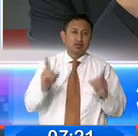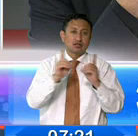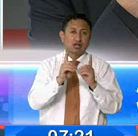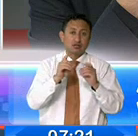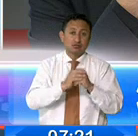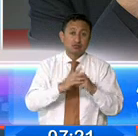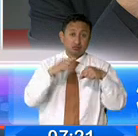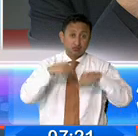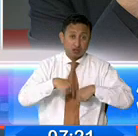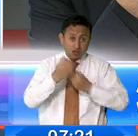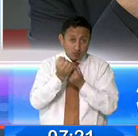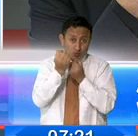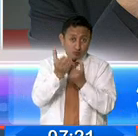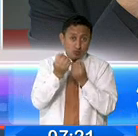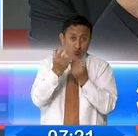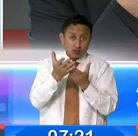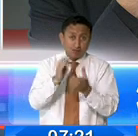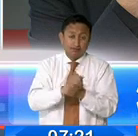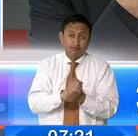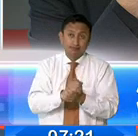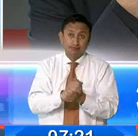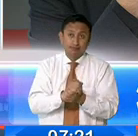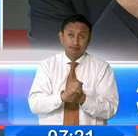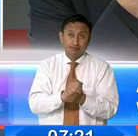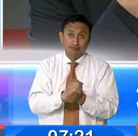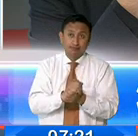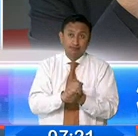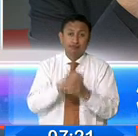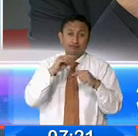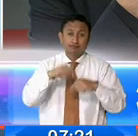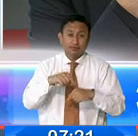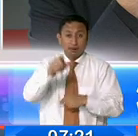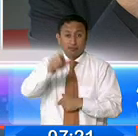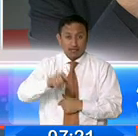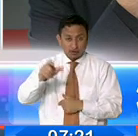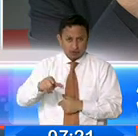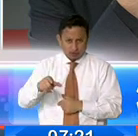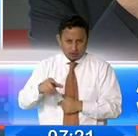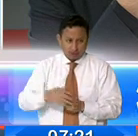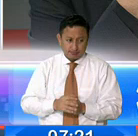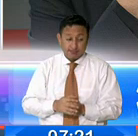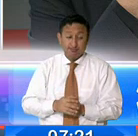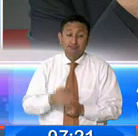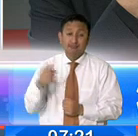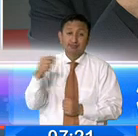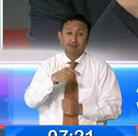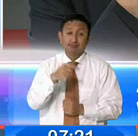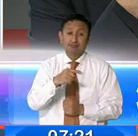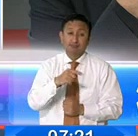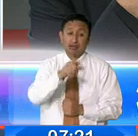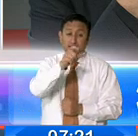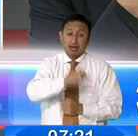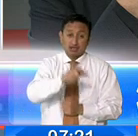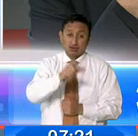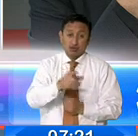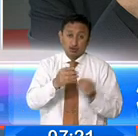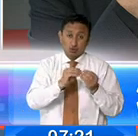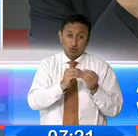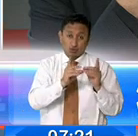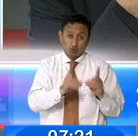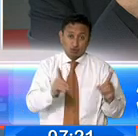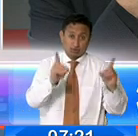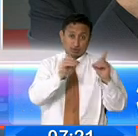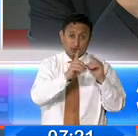compartido para informar a la ciudadanía respecto de que este número solamente de